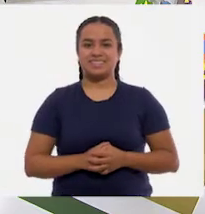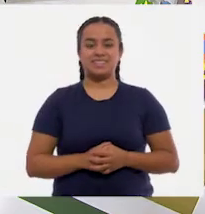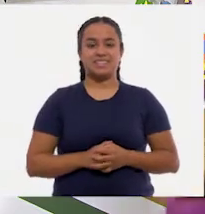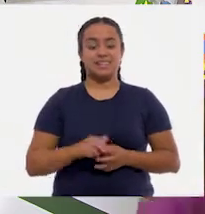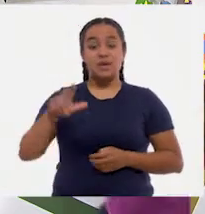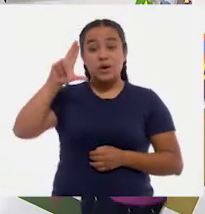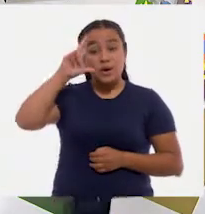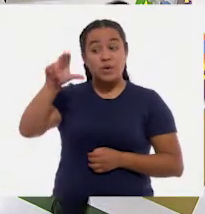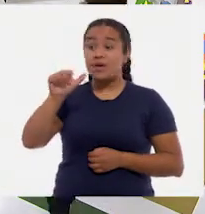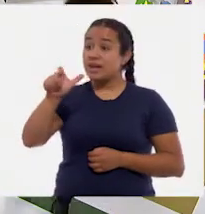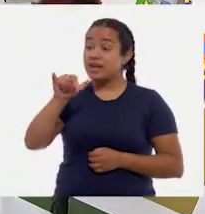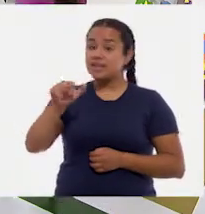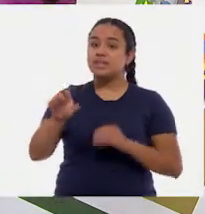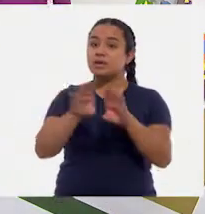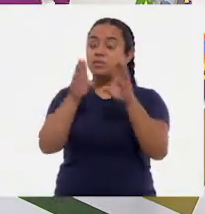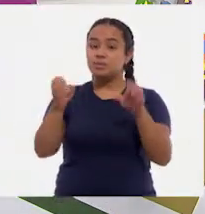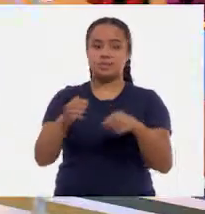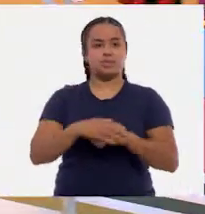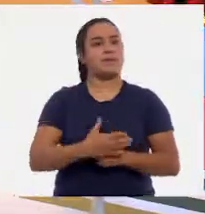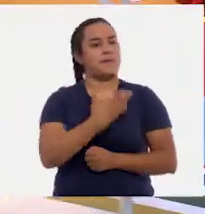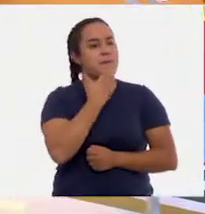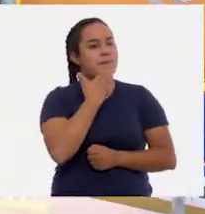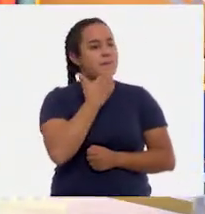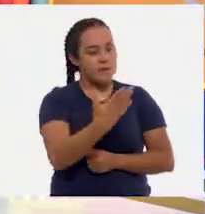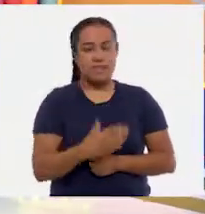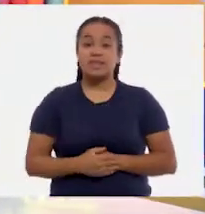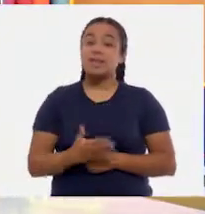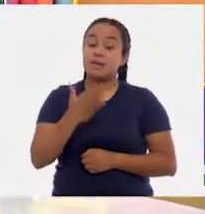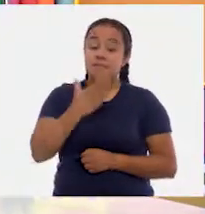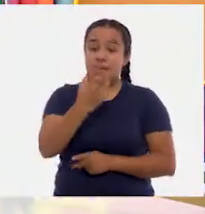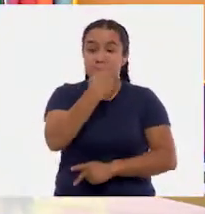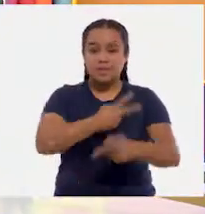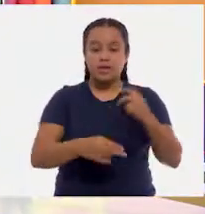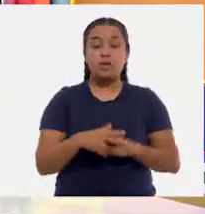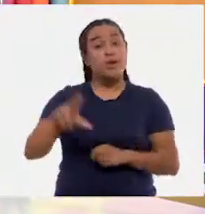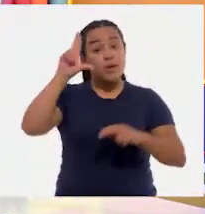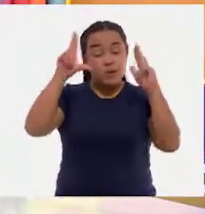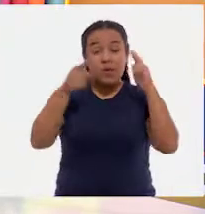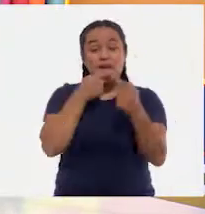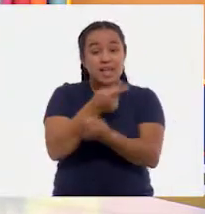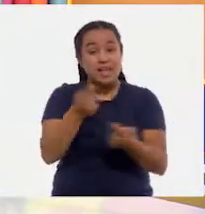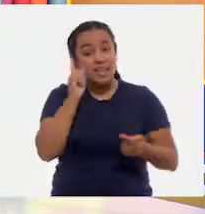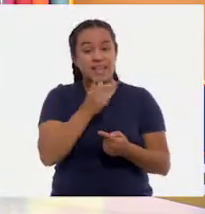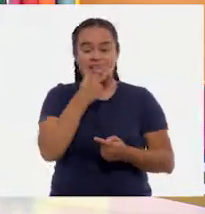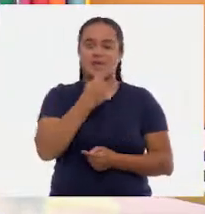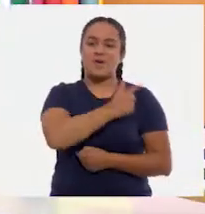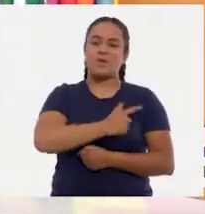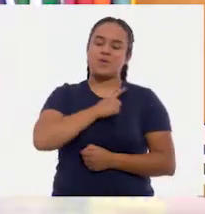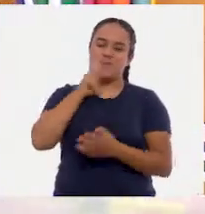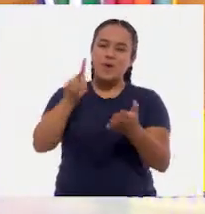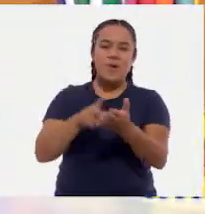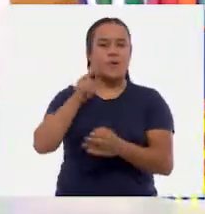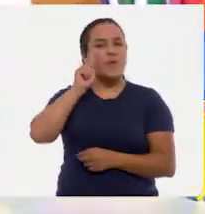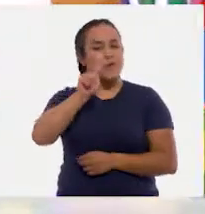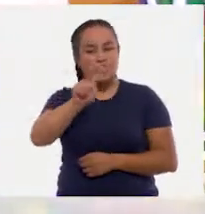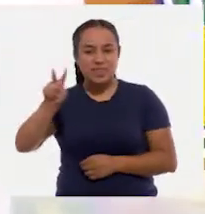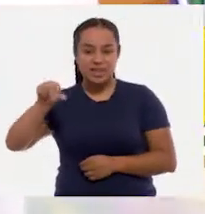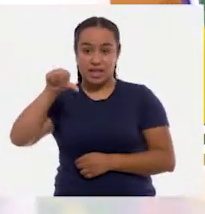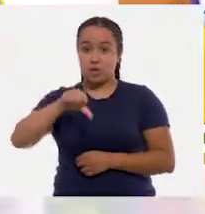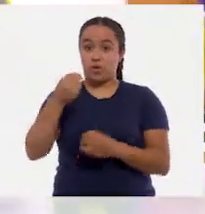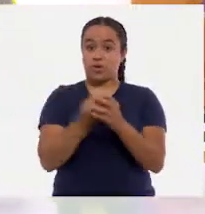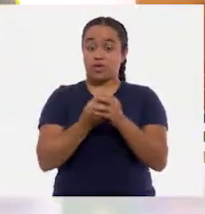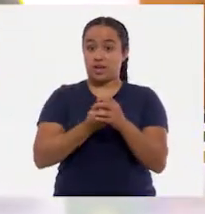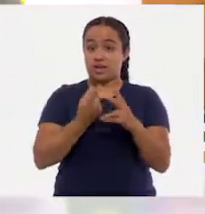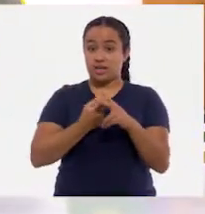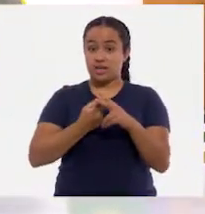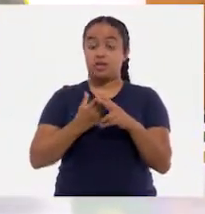¡Hola, Leticia! ¿Cómo estás? Muy bien. ¡Bienvenida! ¡Hola, niñas y niños! ¿Cómo están? Me da gusto volverlos a ver en esta clase de matemáticas